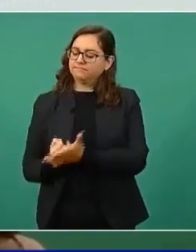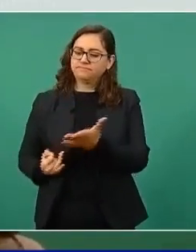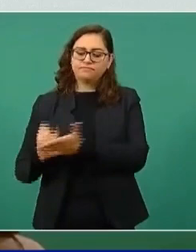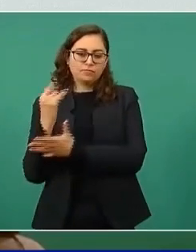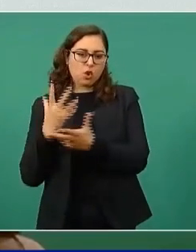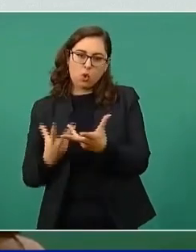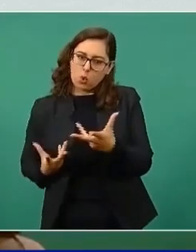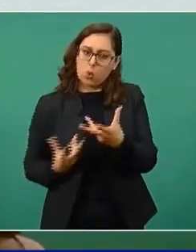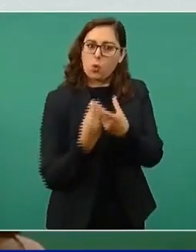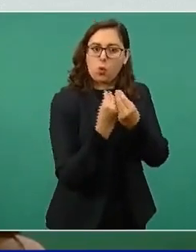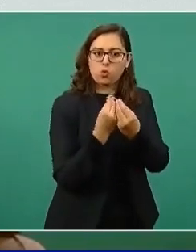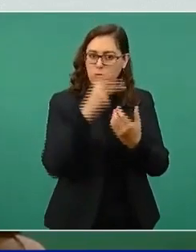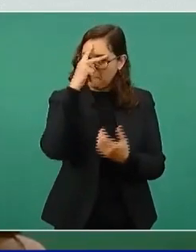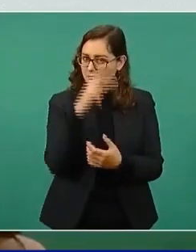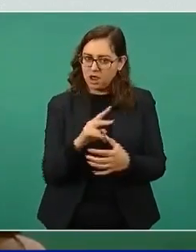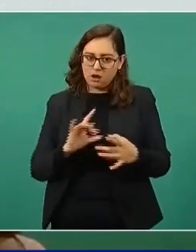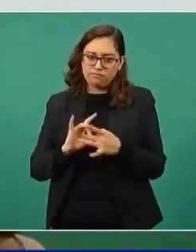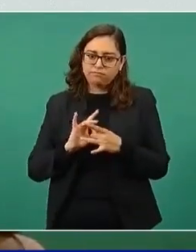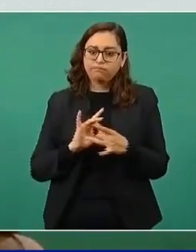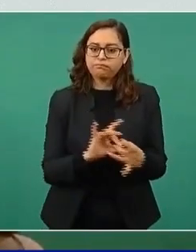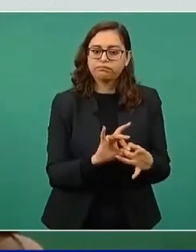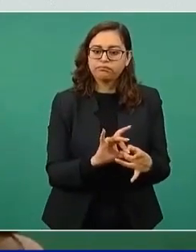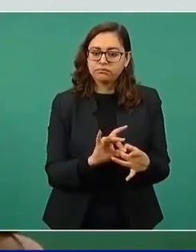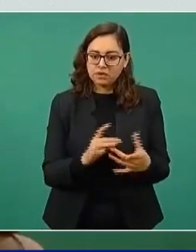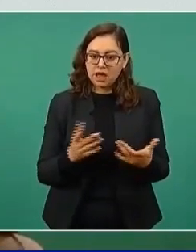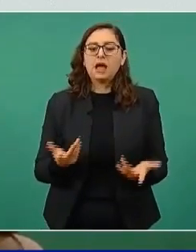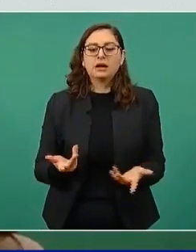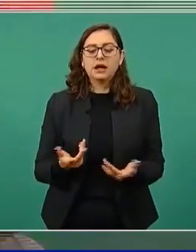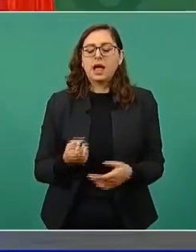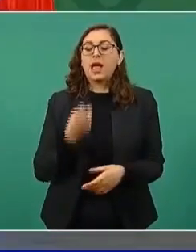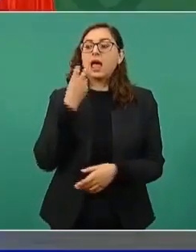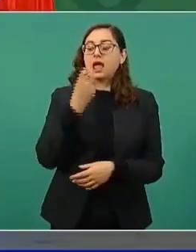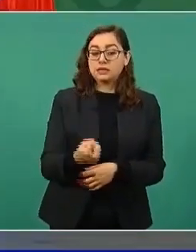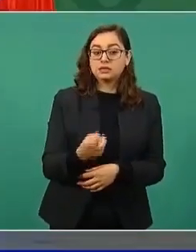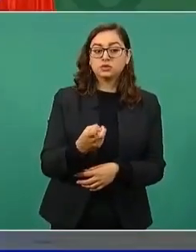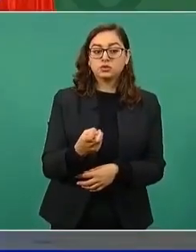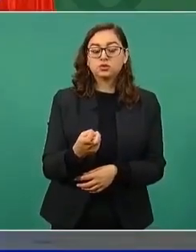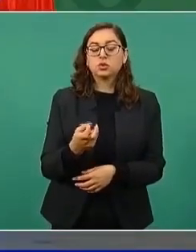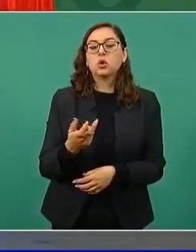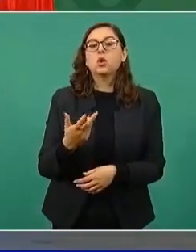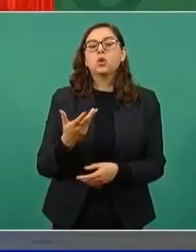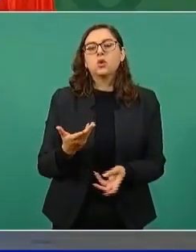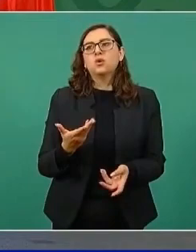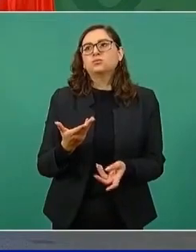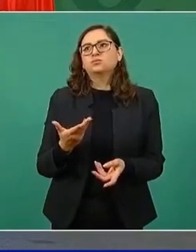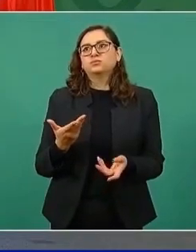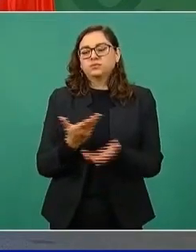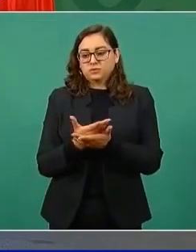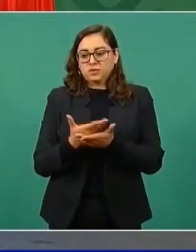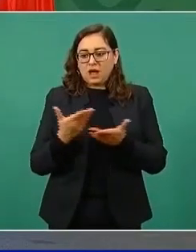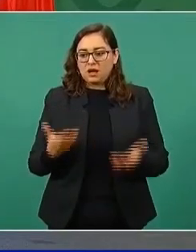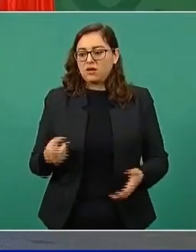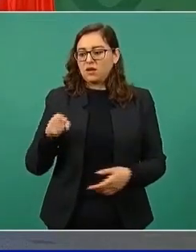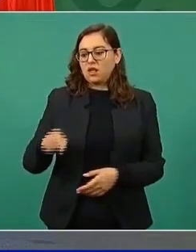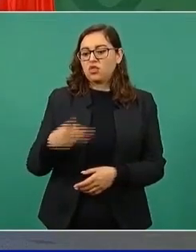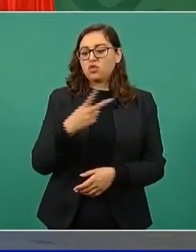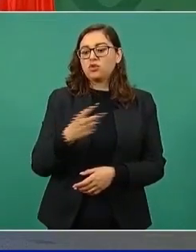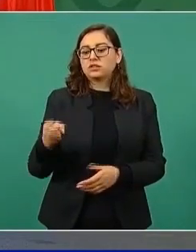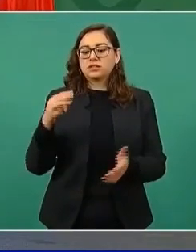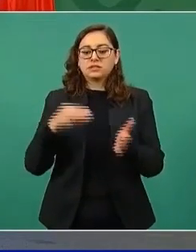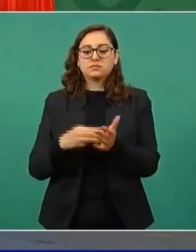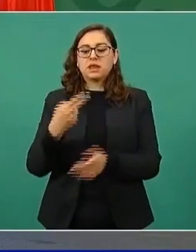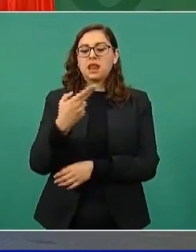a nuestro país. Hoy estamos plantando en Chiapas 200 mil hectáreas de árboles